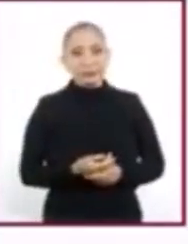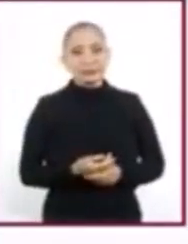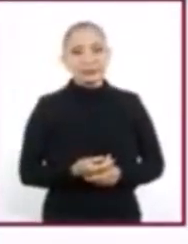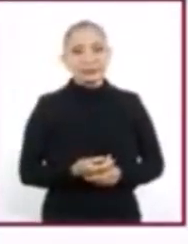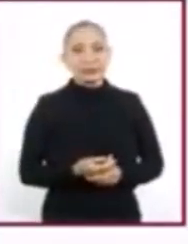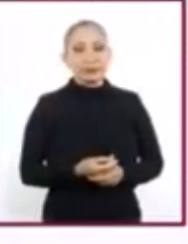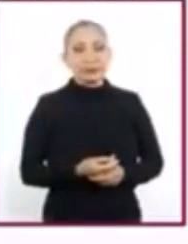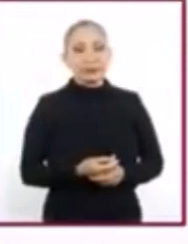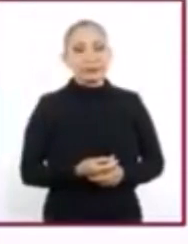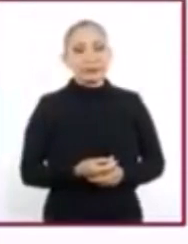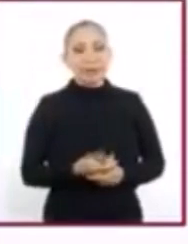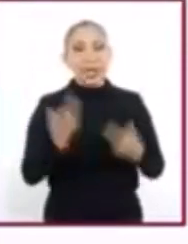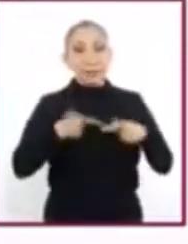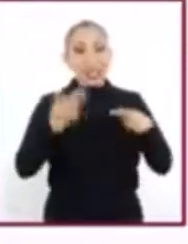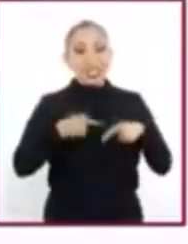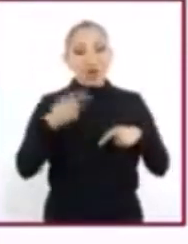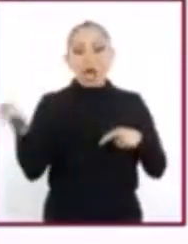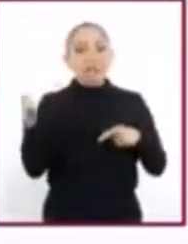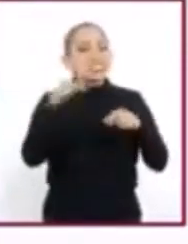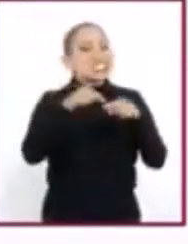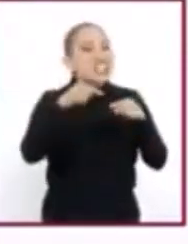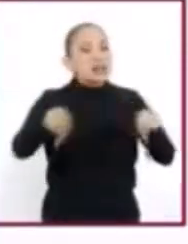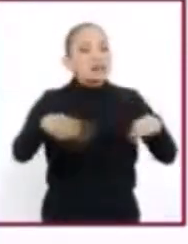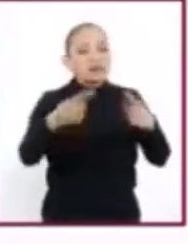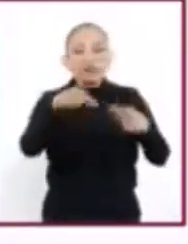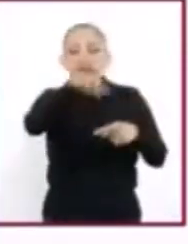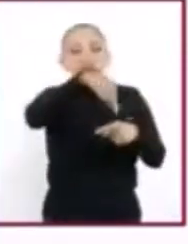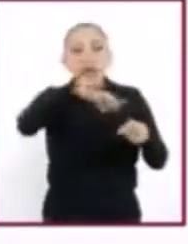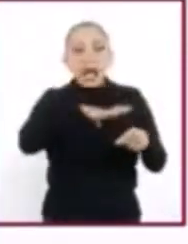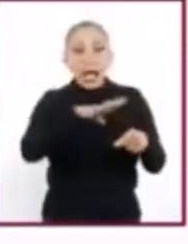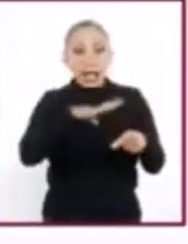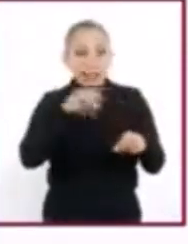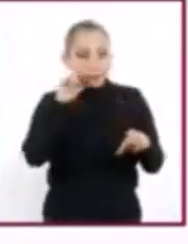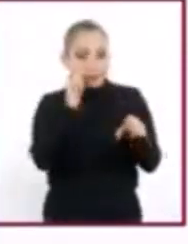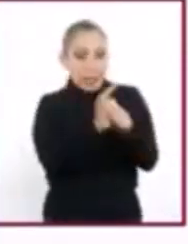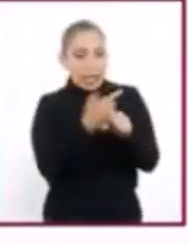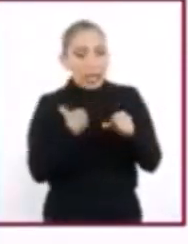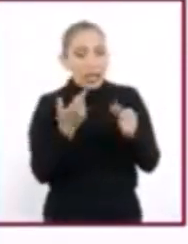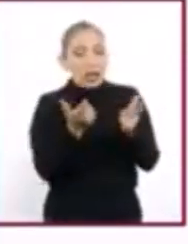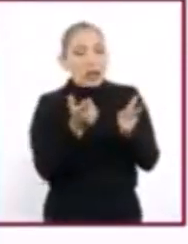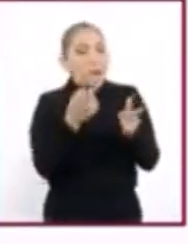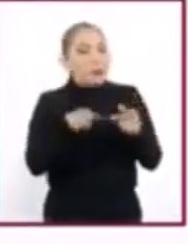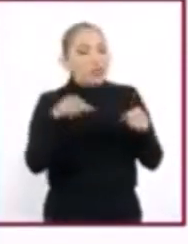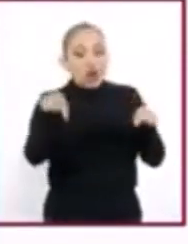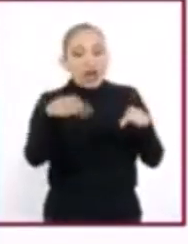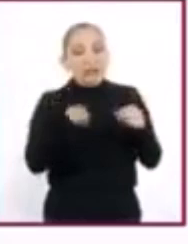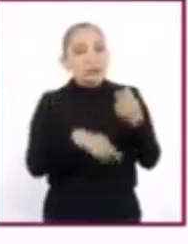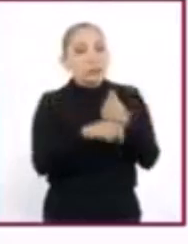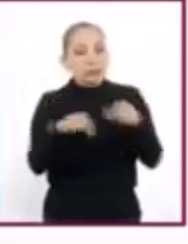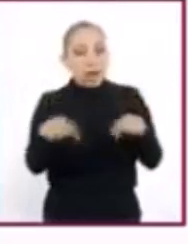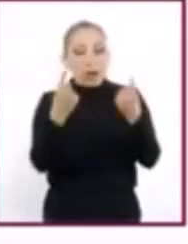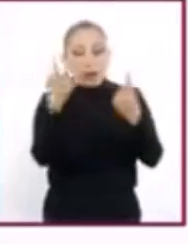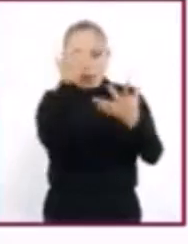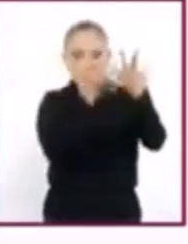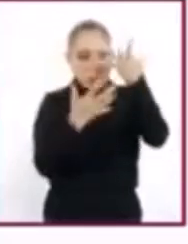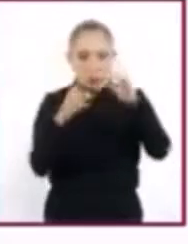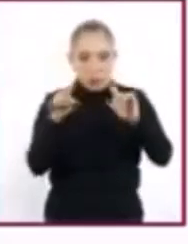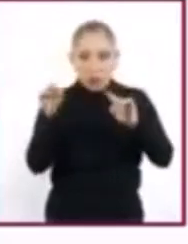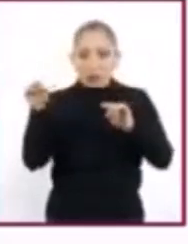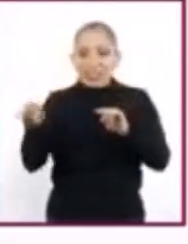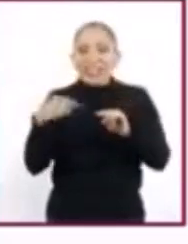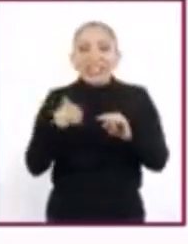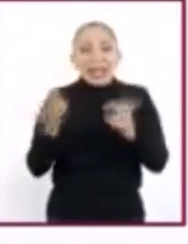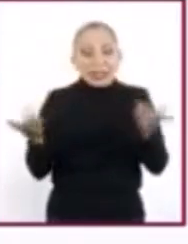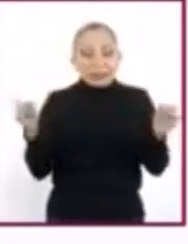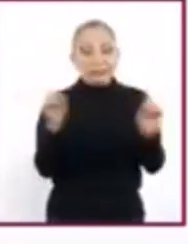Las personas involucradas. Se identifica a las partes involucradas. Sin confundir a las personas, que son